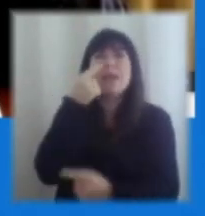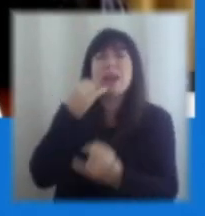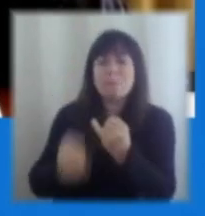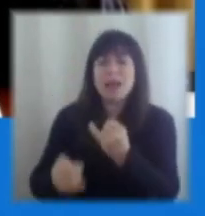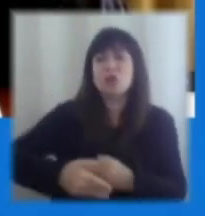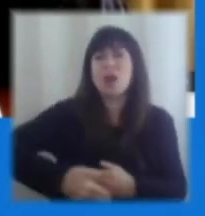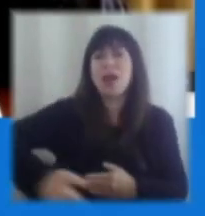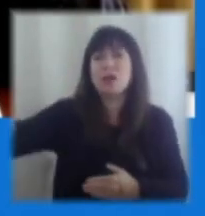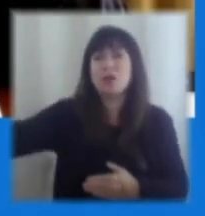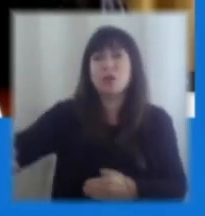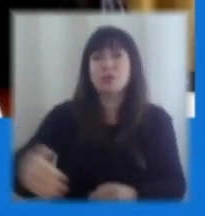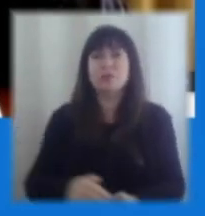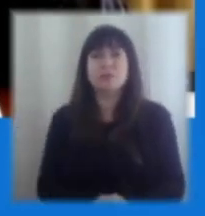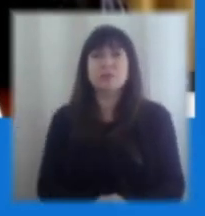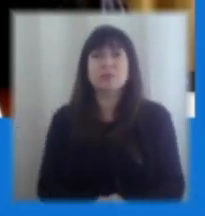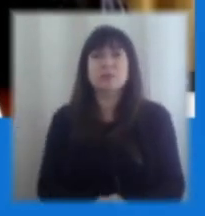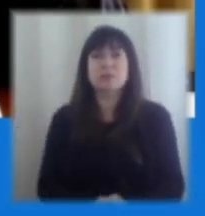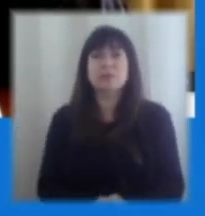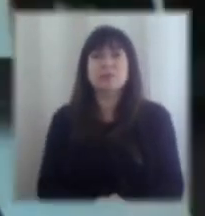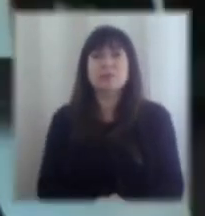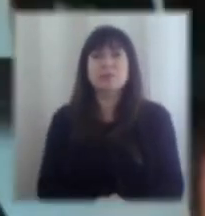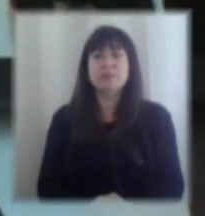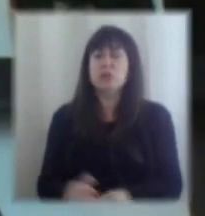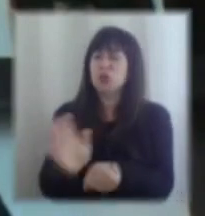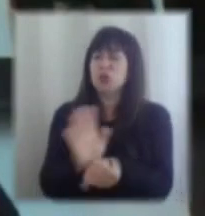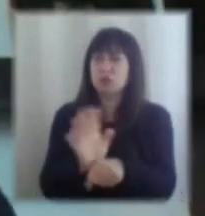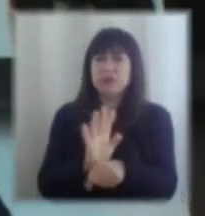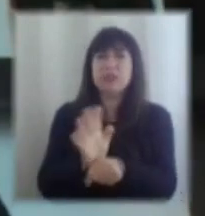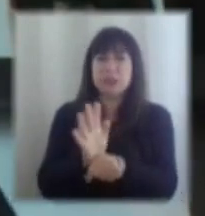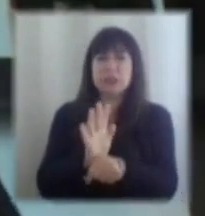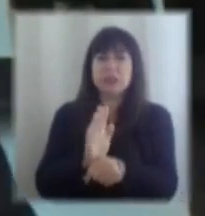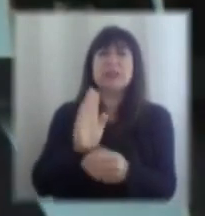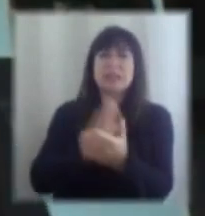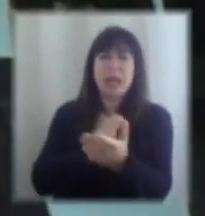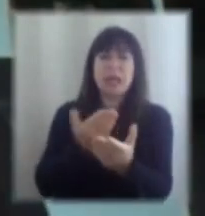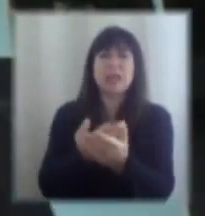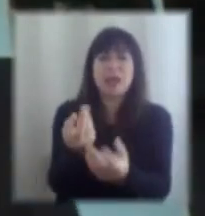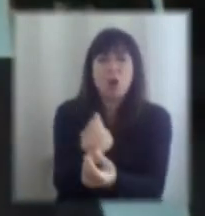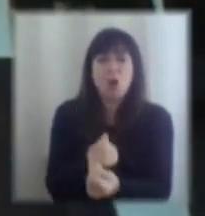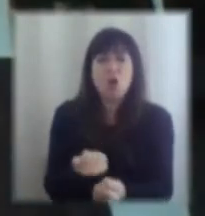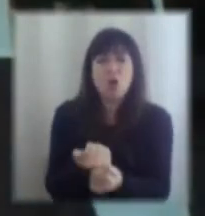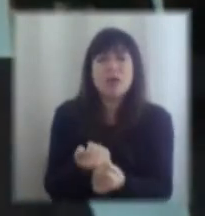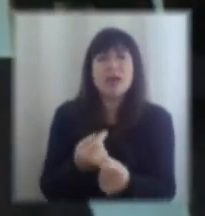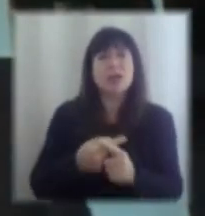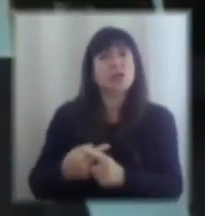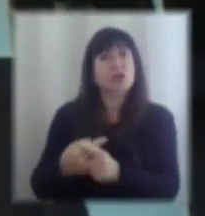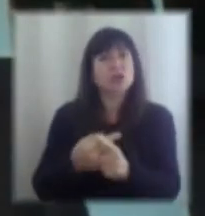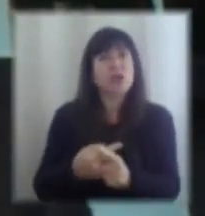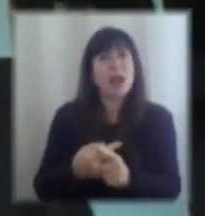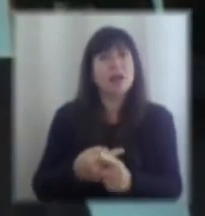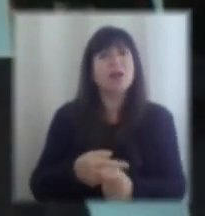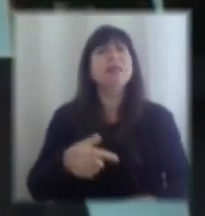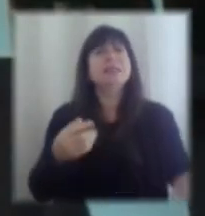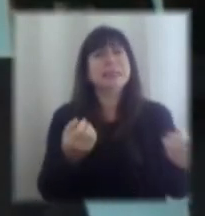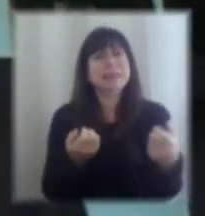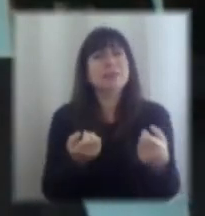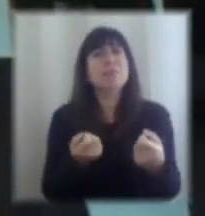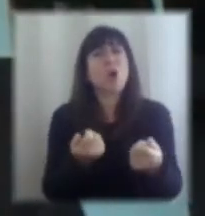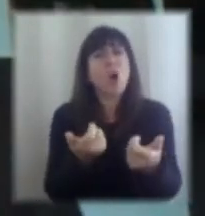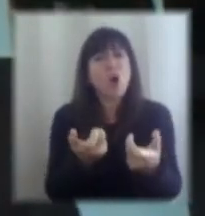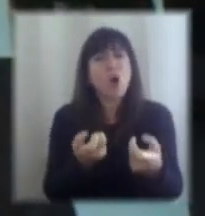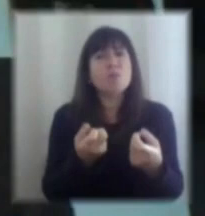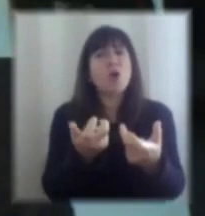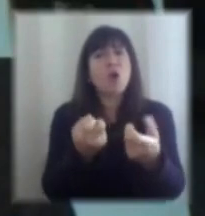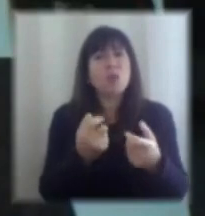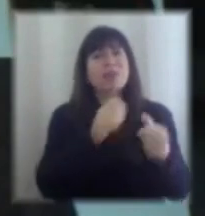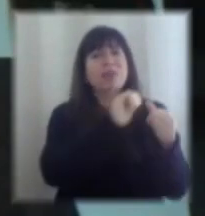embargo, no hay duda que el COVID, en su dimensión sanitaria, económica y social, está generando nuevos